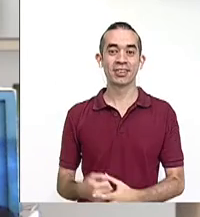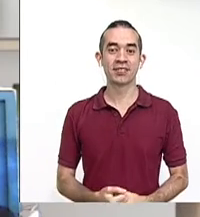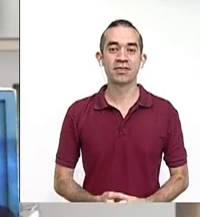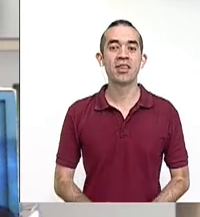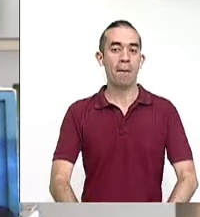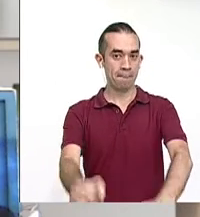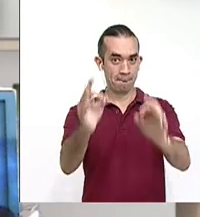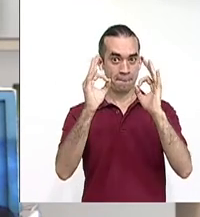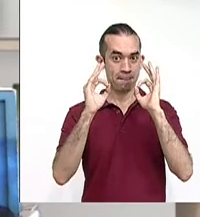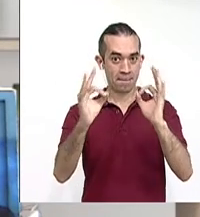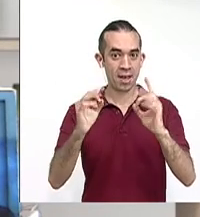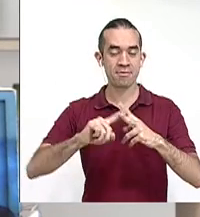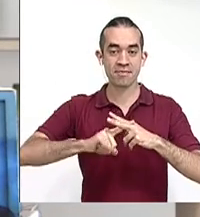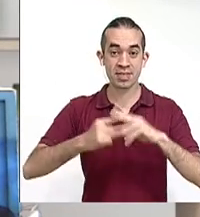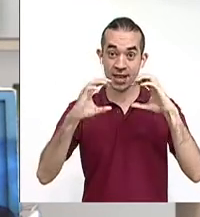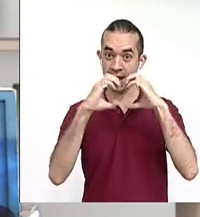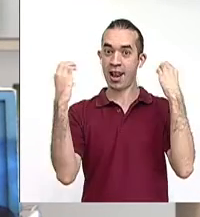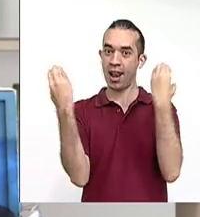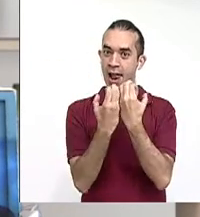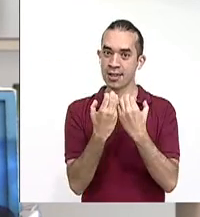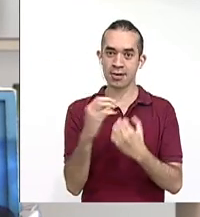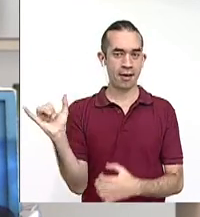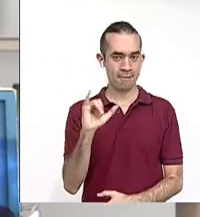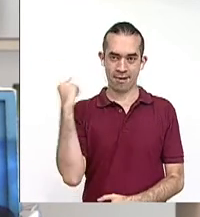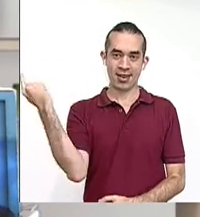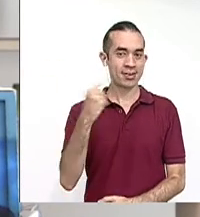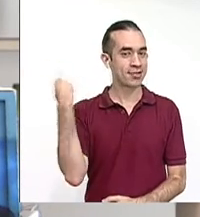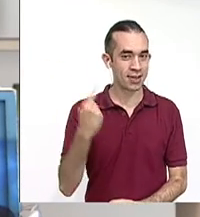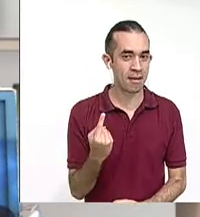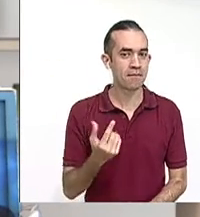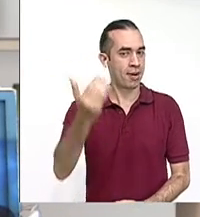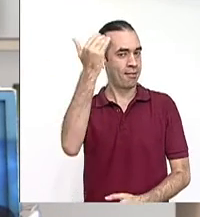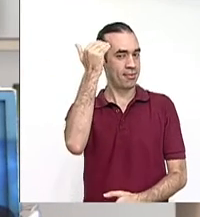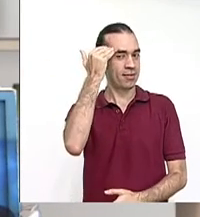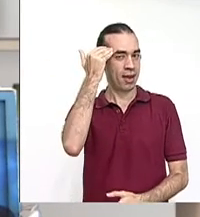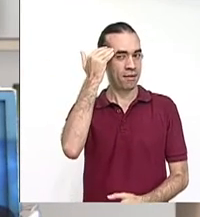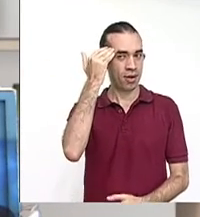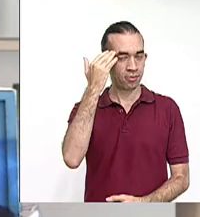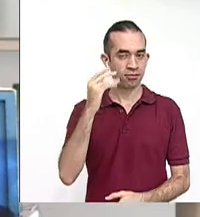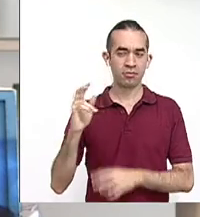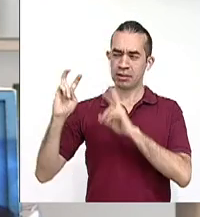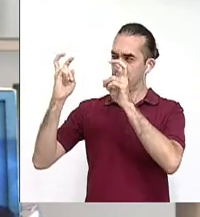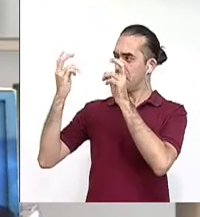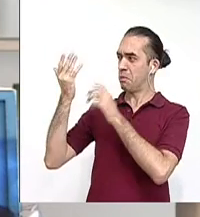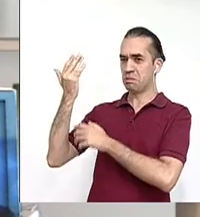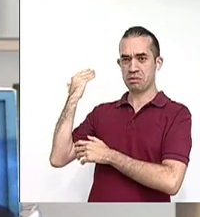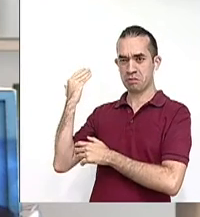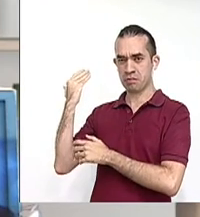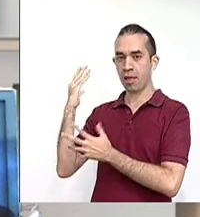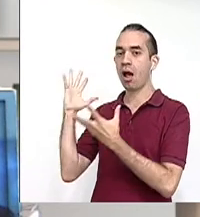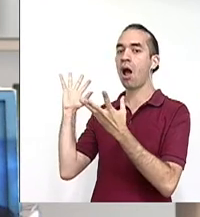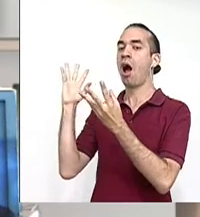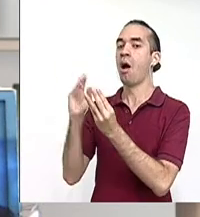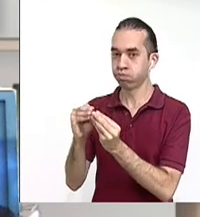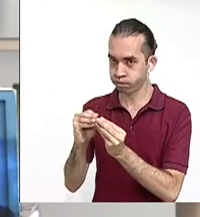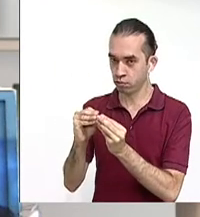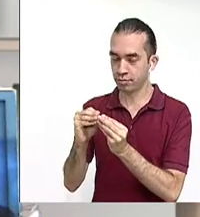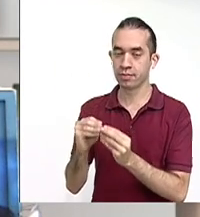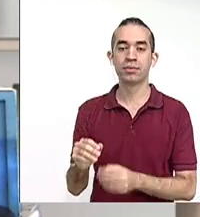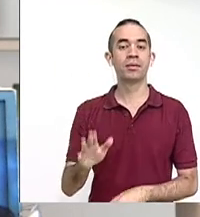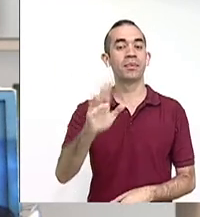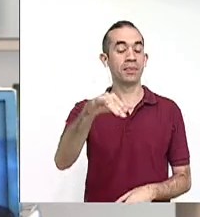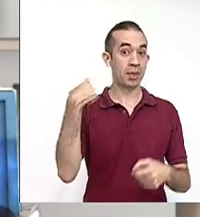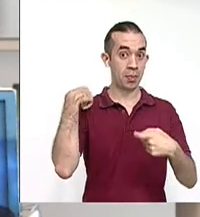Muy bien, iniciamos nuestra clase como siempre, retomando un poco los temas anteriores. Recuerdan que en español